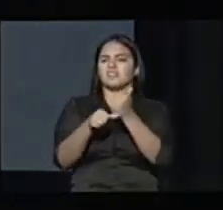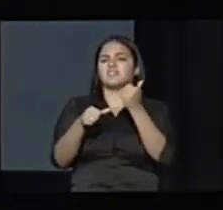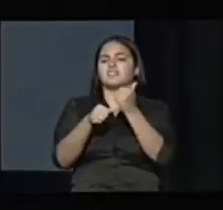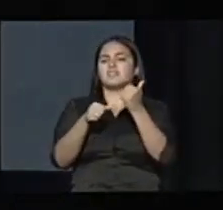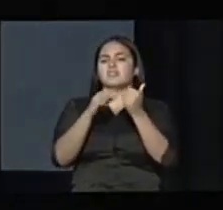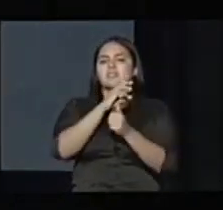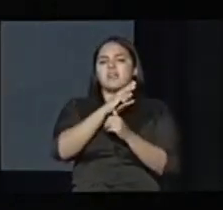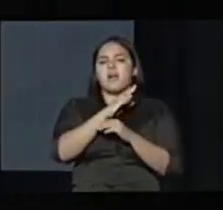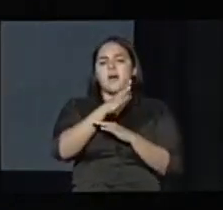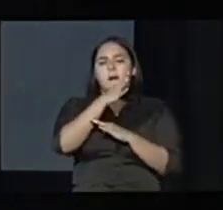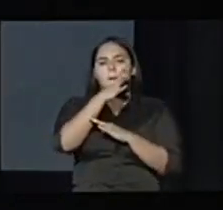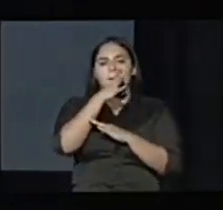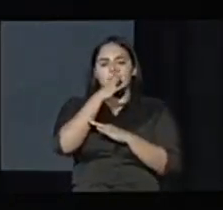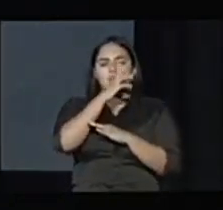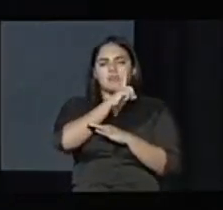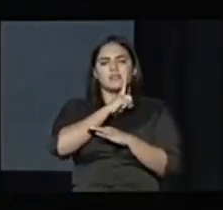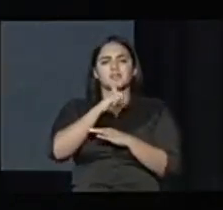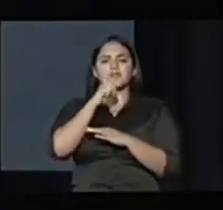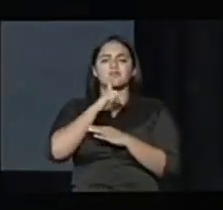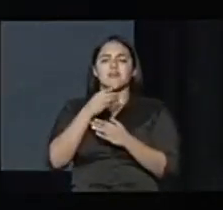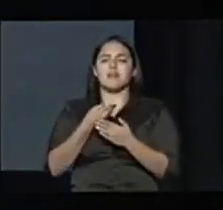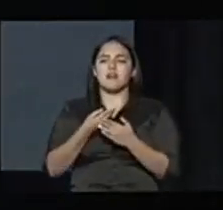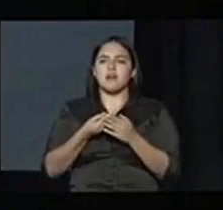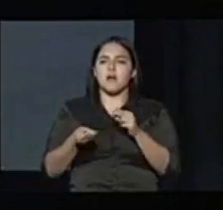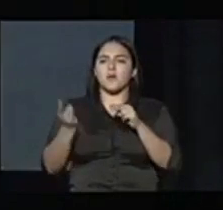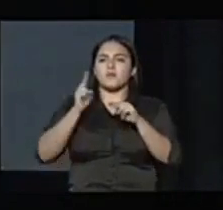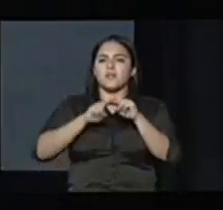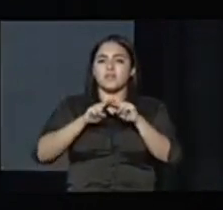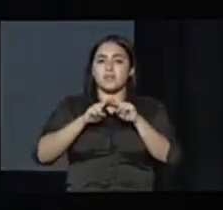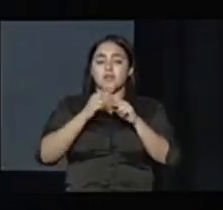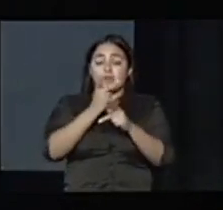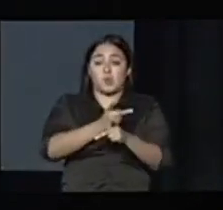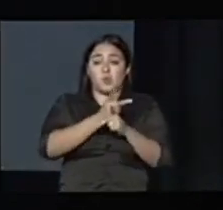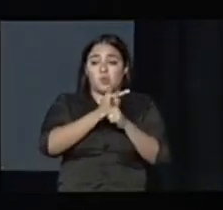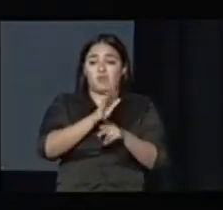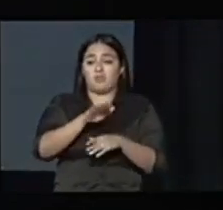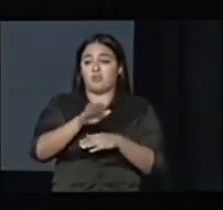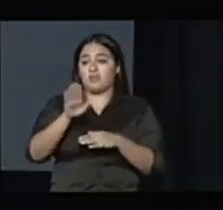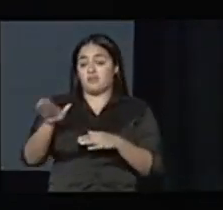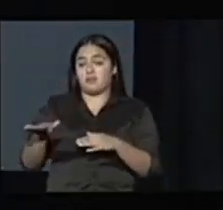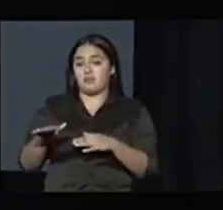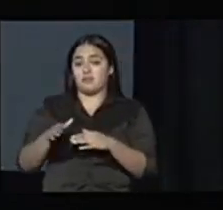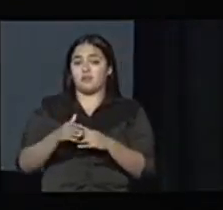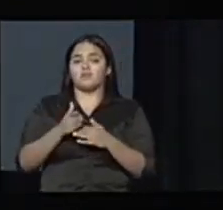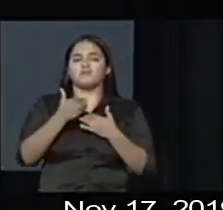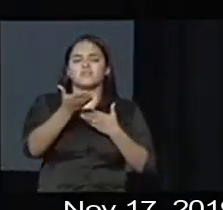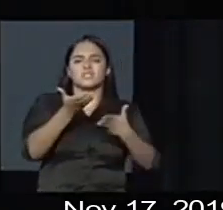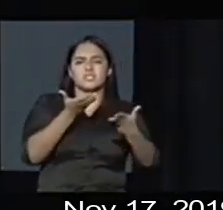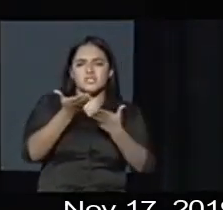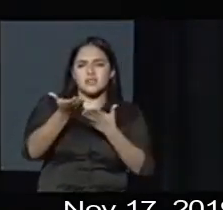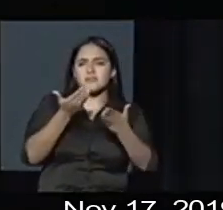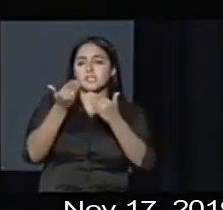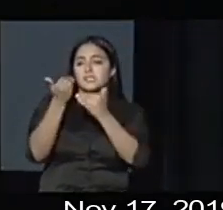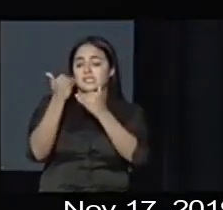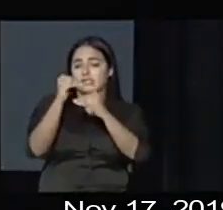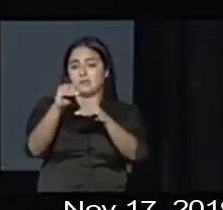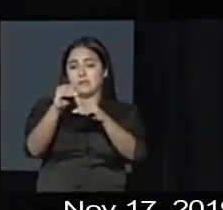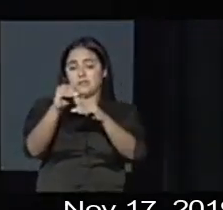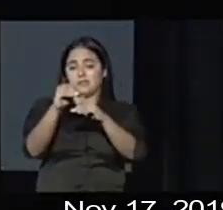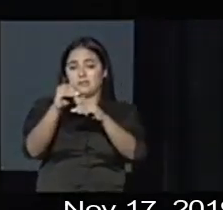solteras aumentar la oferta de cuido de niños servir a los discapacitados